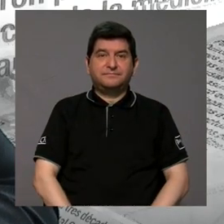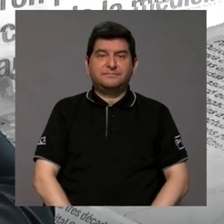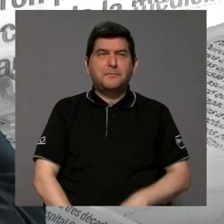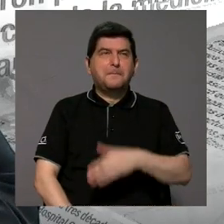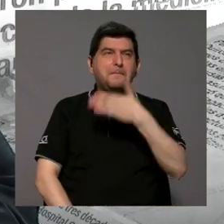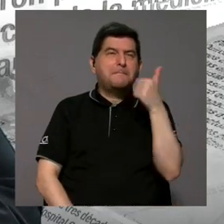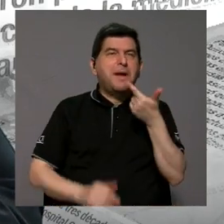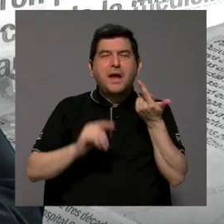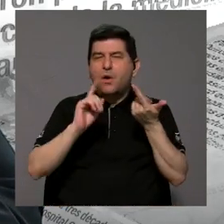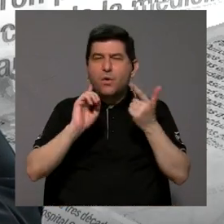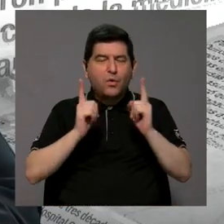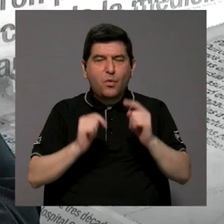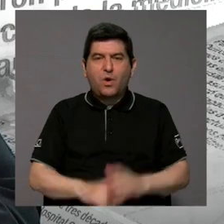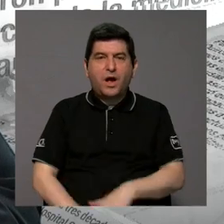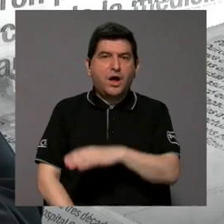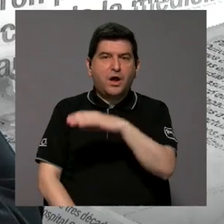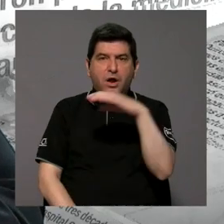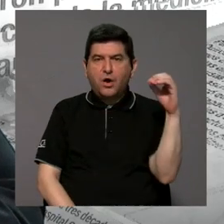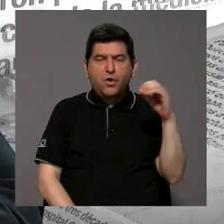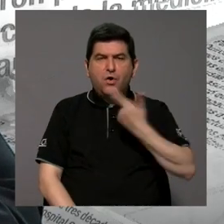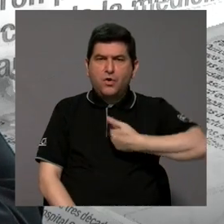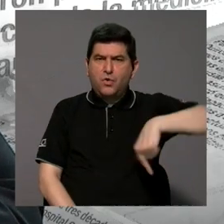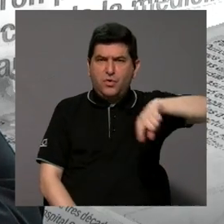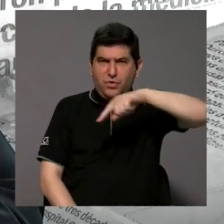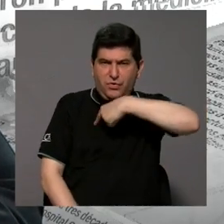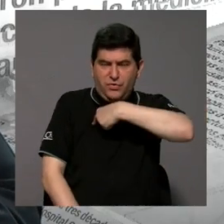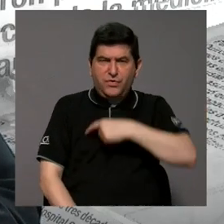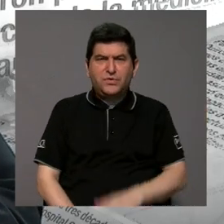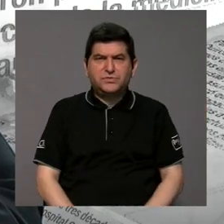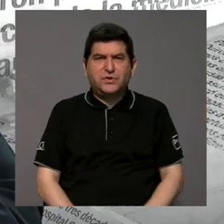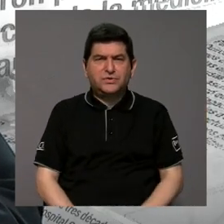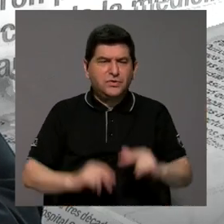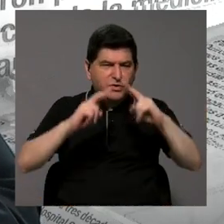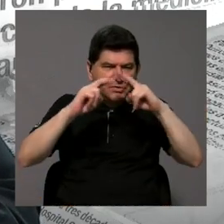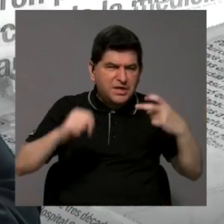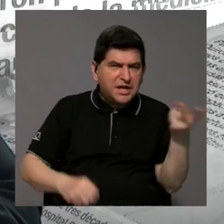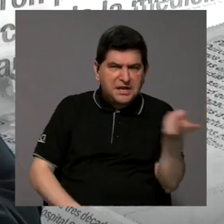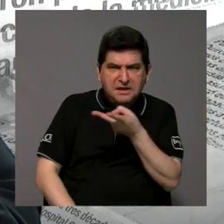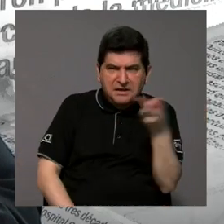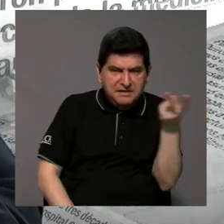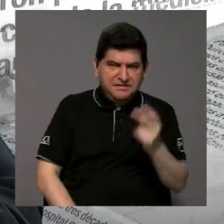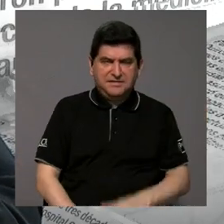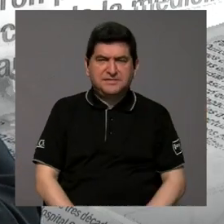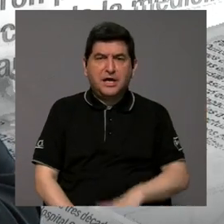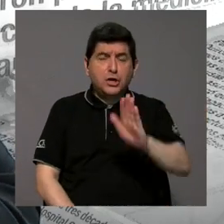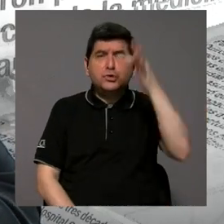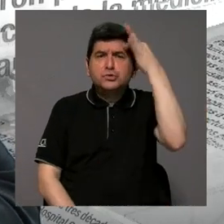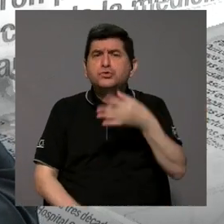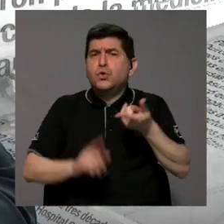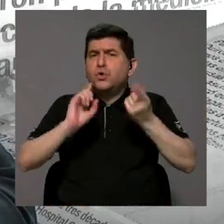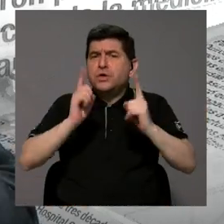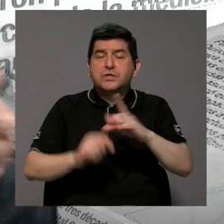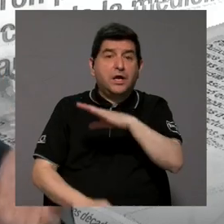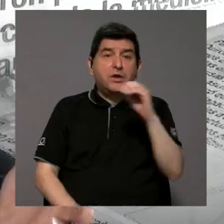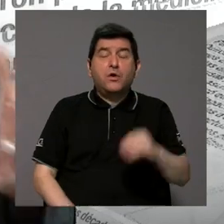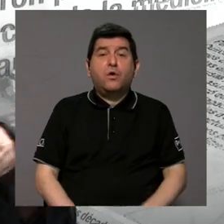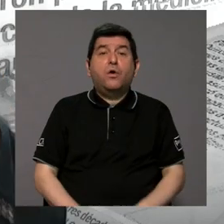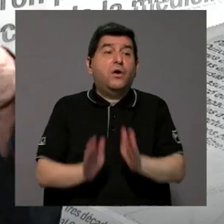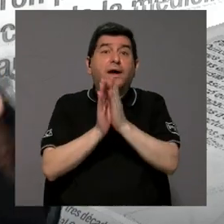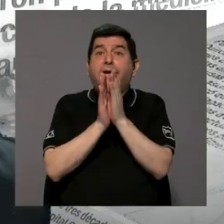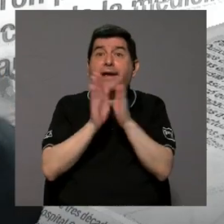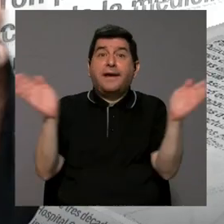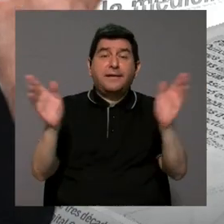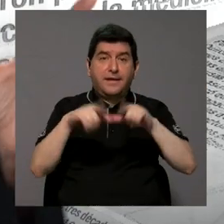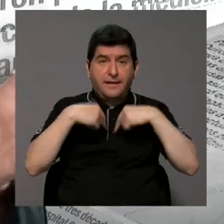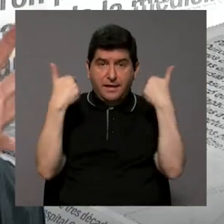¿cuál es mejor? ¿por qué debemos explorar las dos? ¿cuál es su posición o la posición